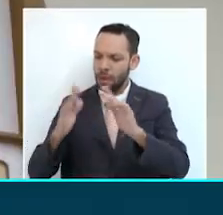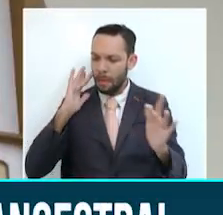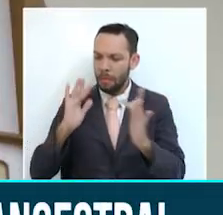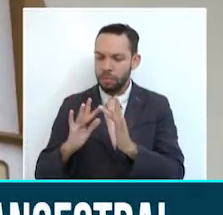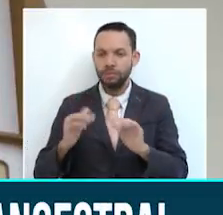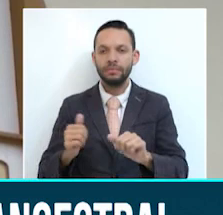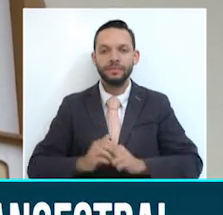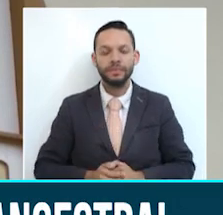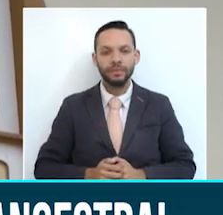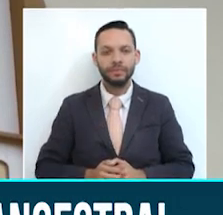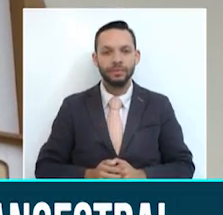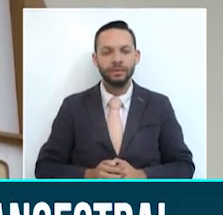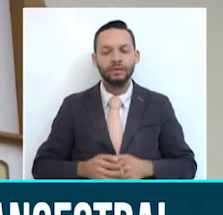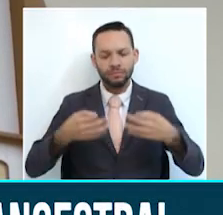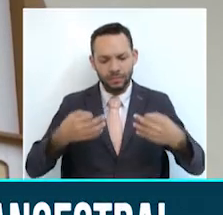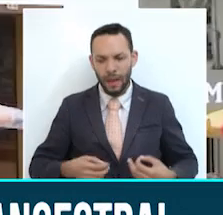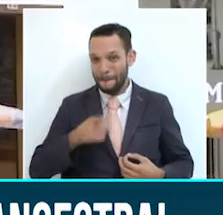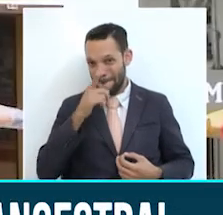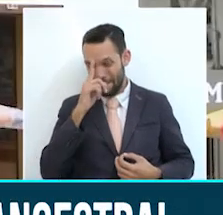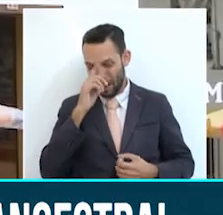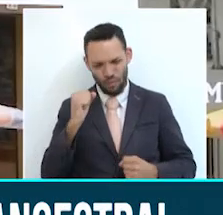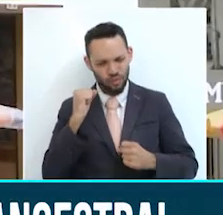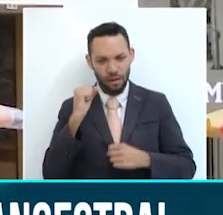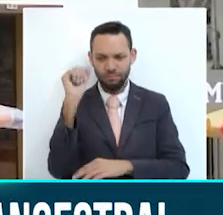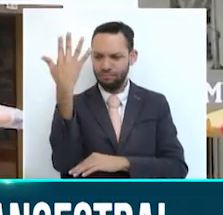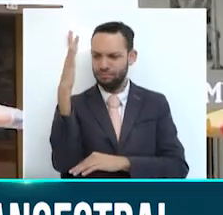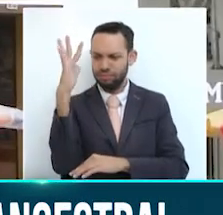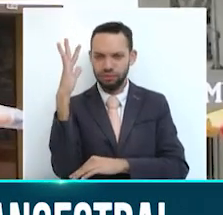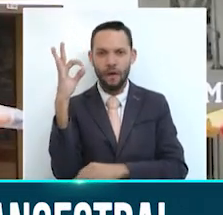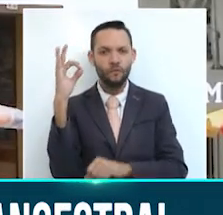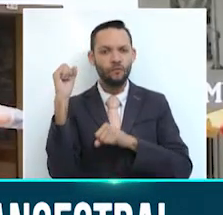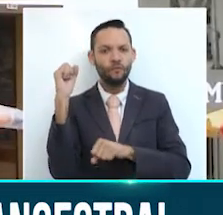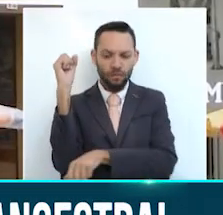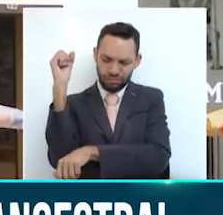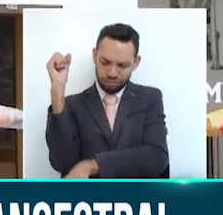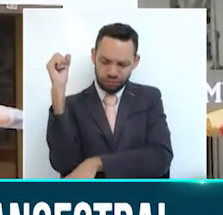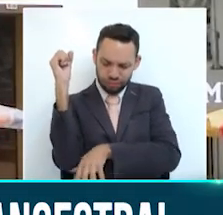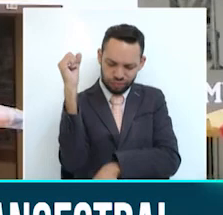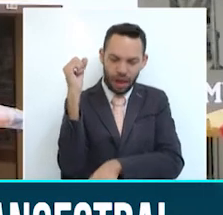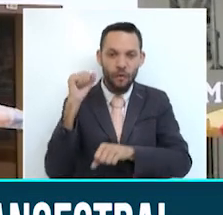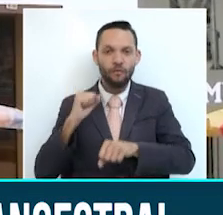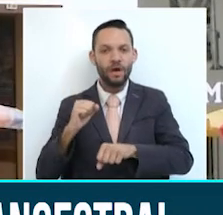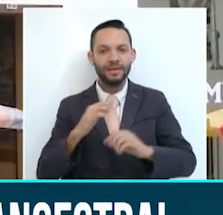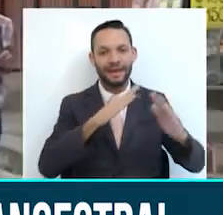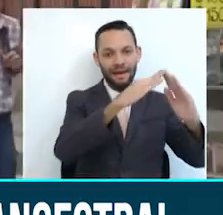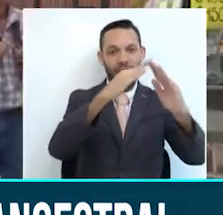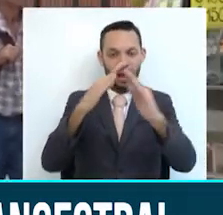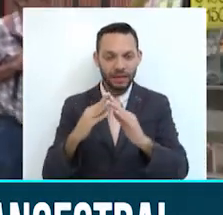El bareque es tan ancestral como la existencia del hombre y el viejo Caldas es reconocido por su bareque excepcional.